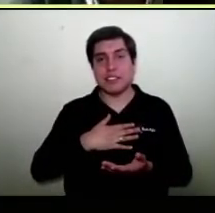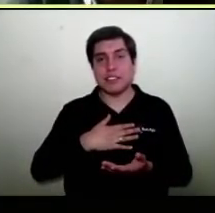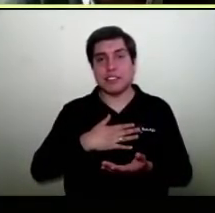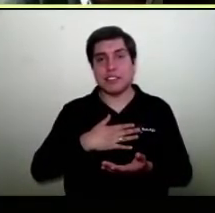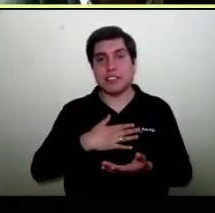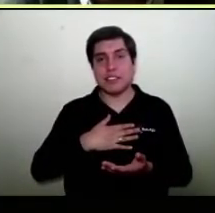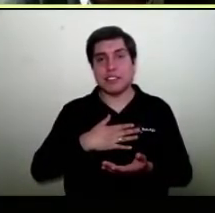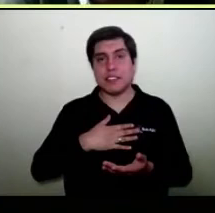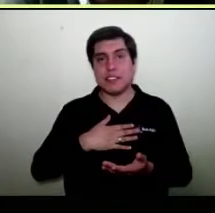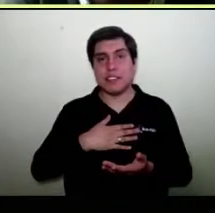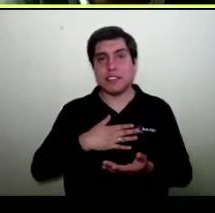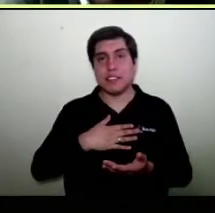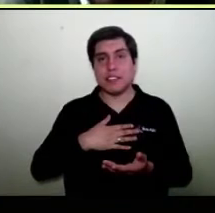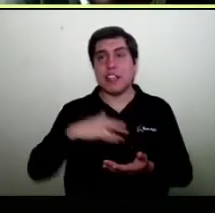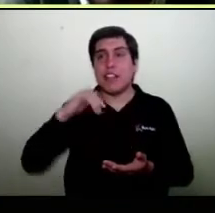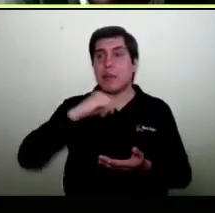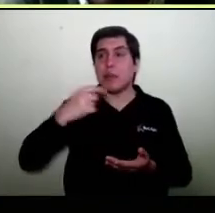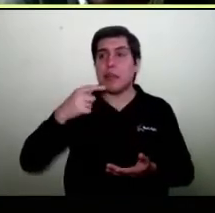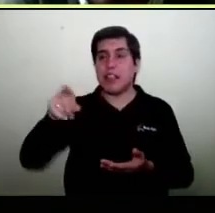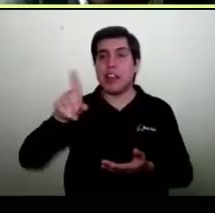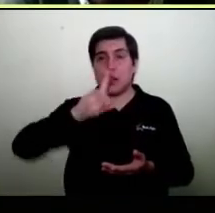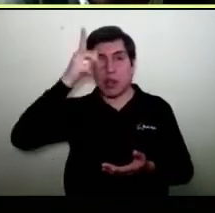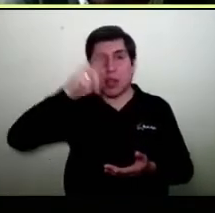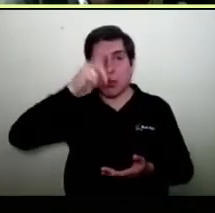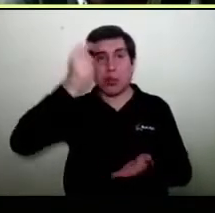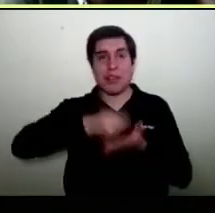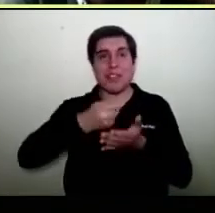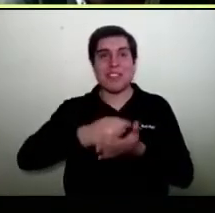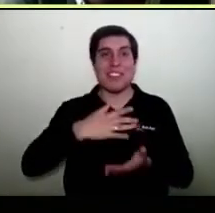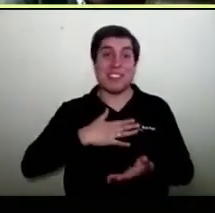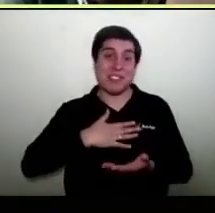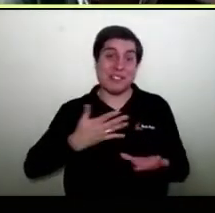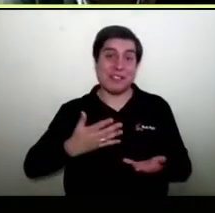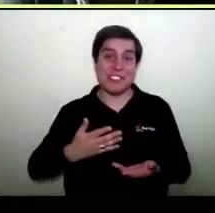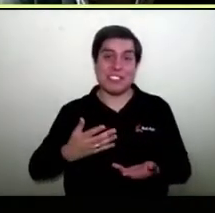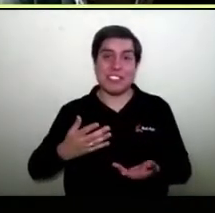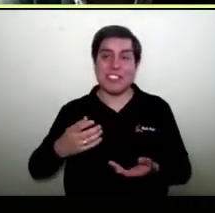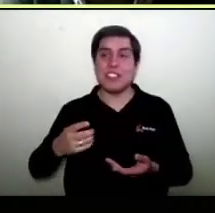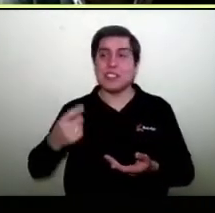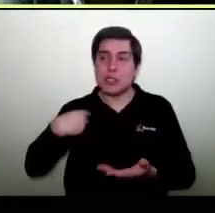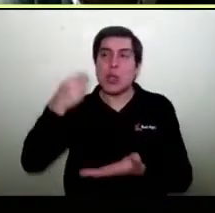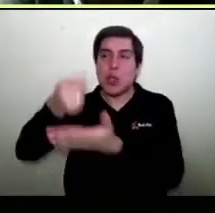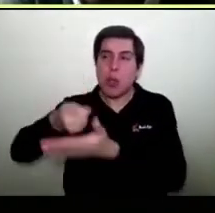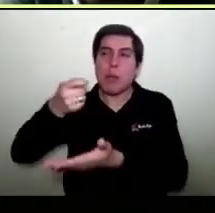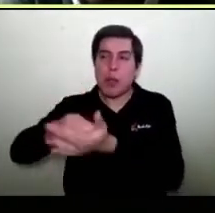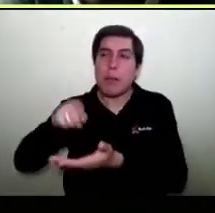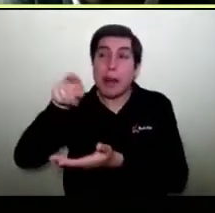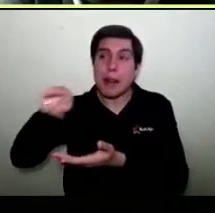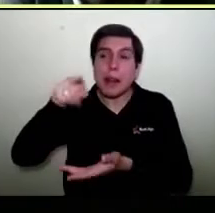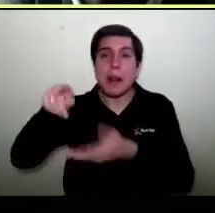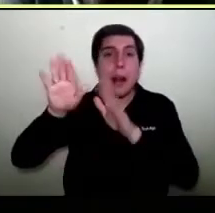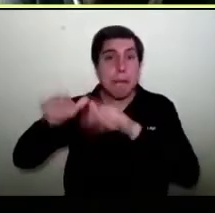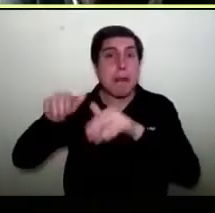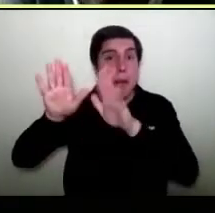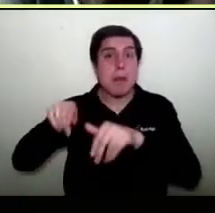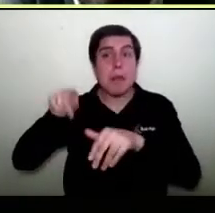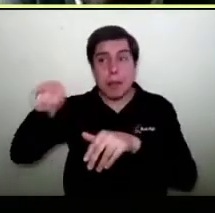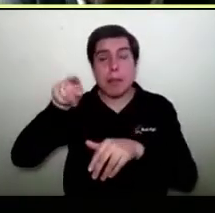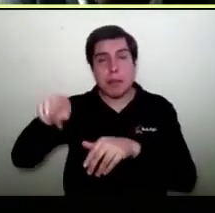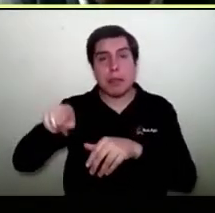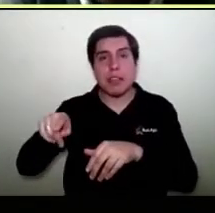hablábamos, preferencia de compra. En el fondo, si yo estoy dándole preferencia de compra al software del contador